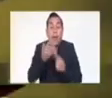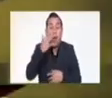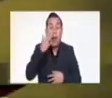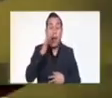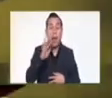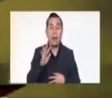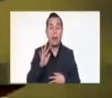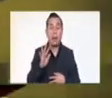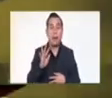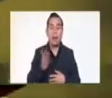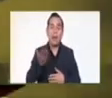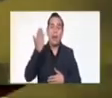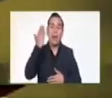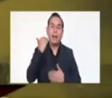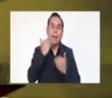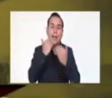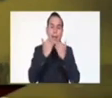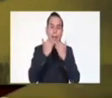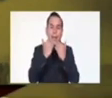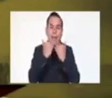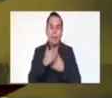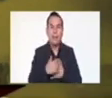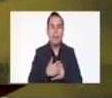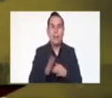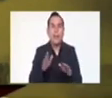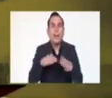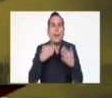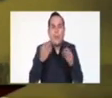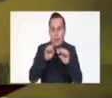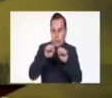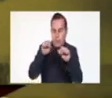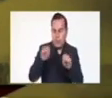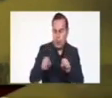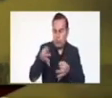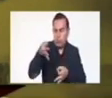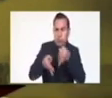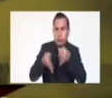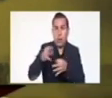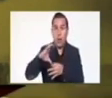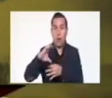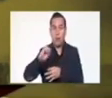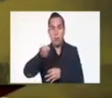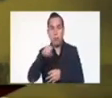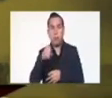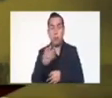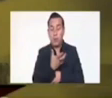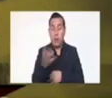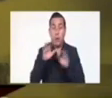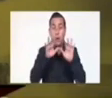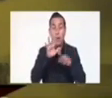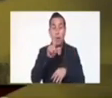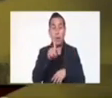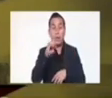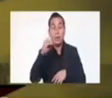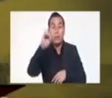como decíamos la vez pasada, ¿para qué existe el sistema judicial entonces si el 100% de las capturas van a ser 100%